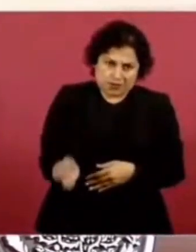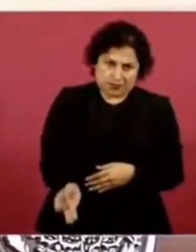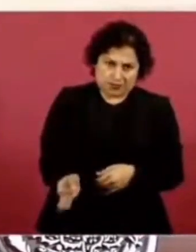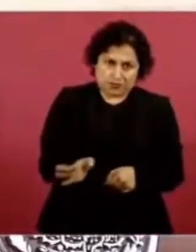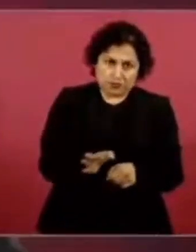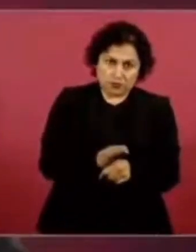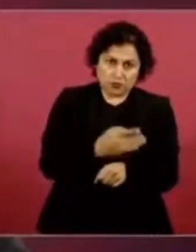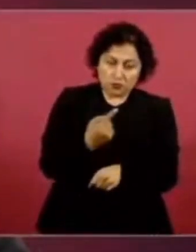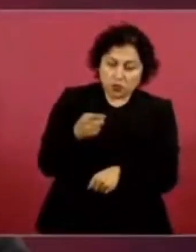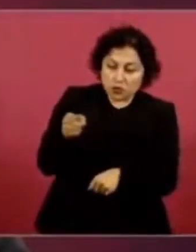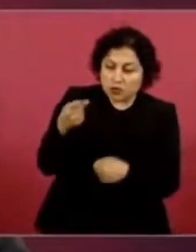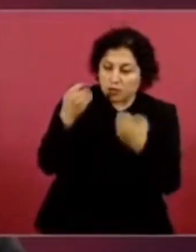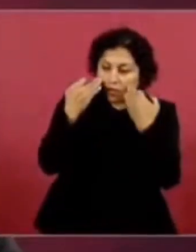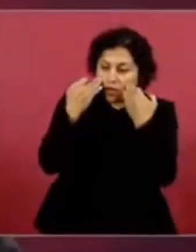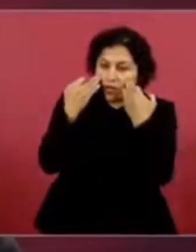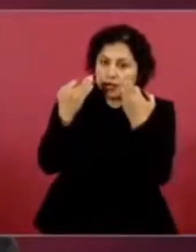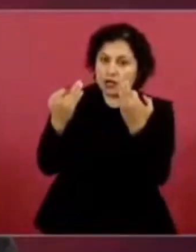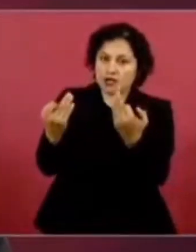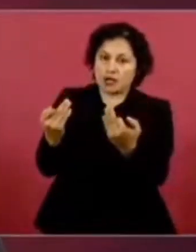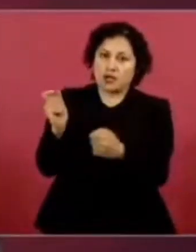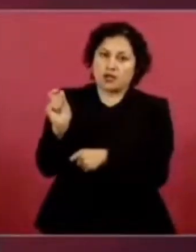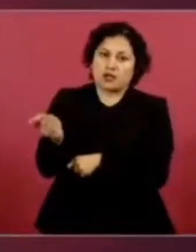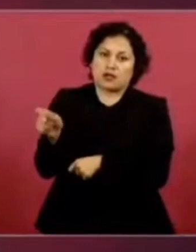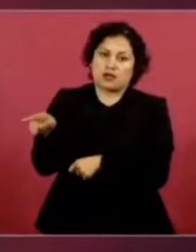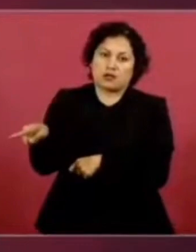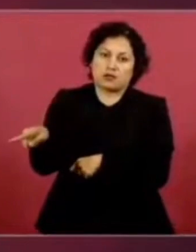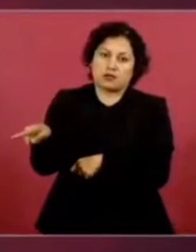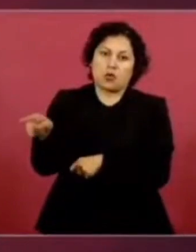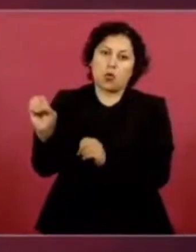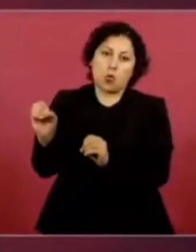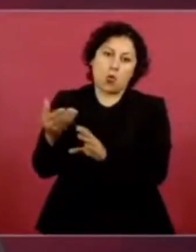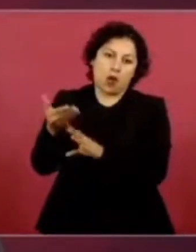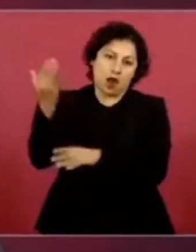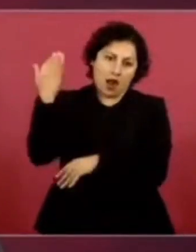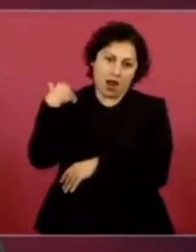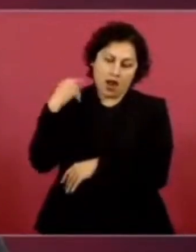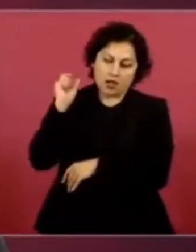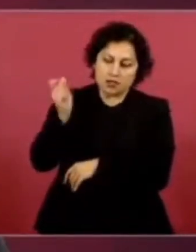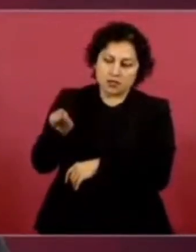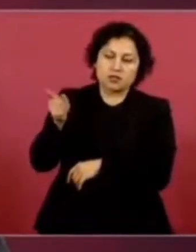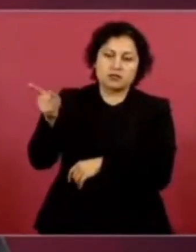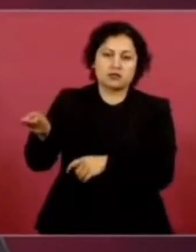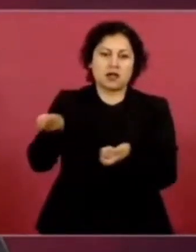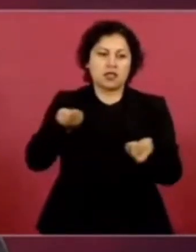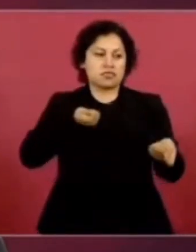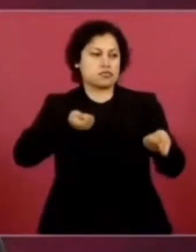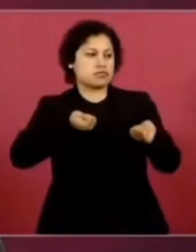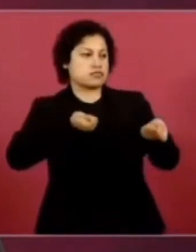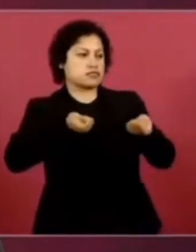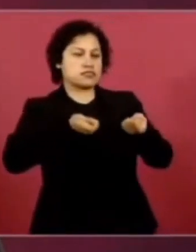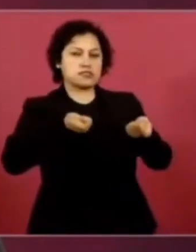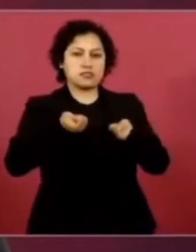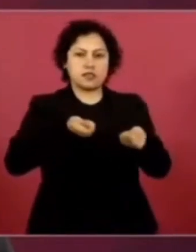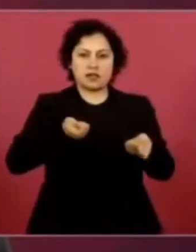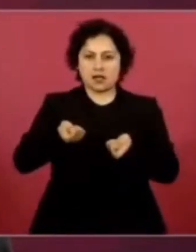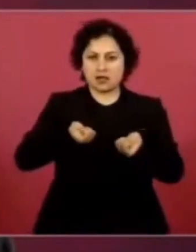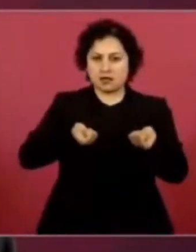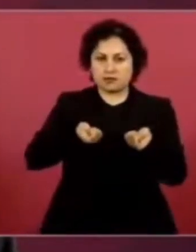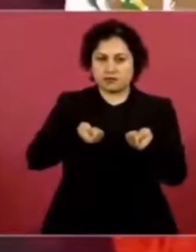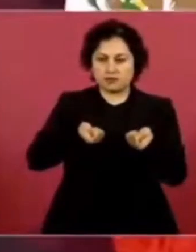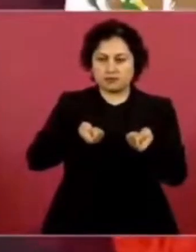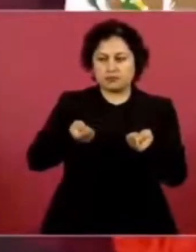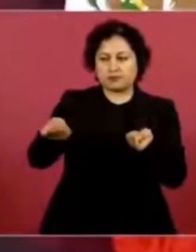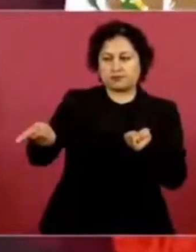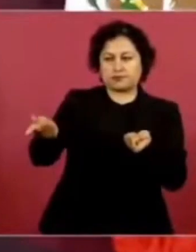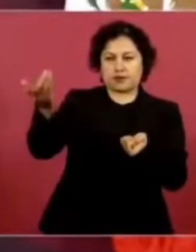o imperaba era una oligarquía con fachada de